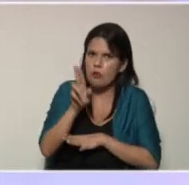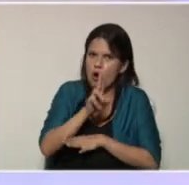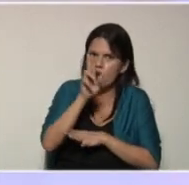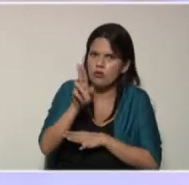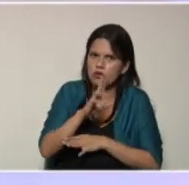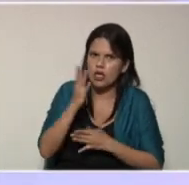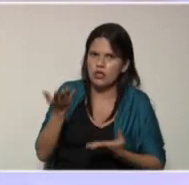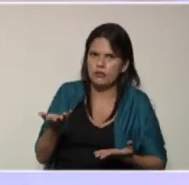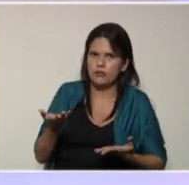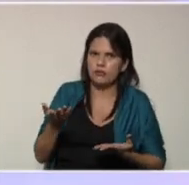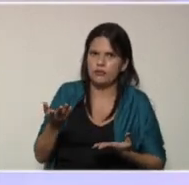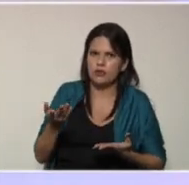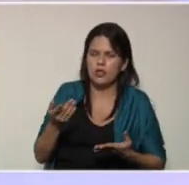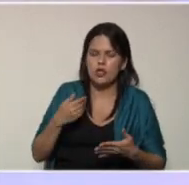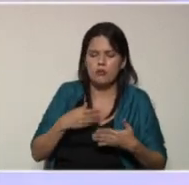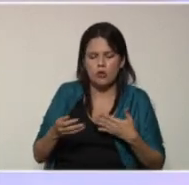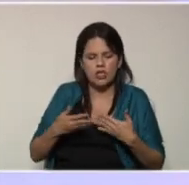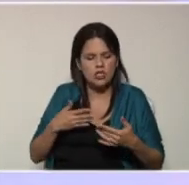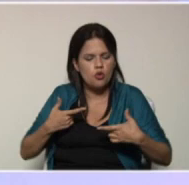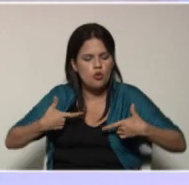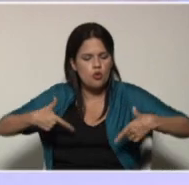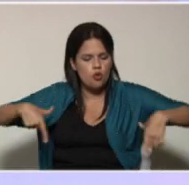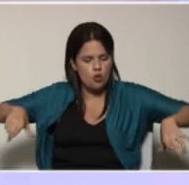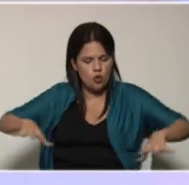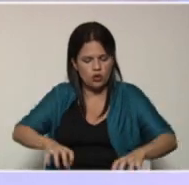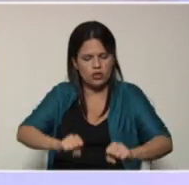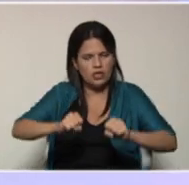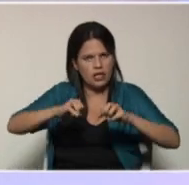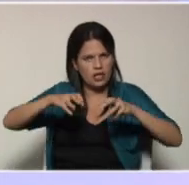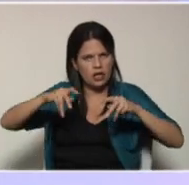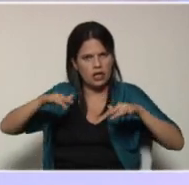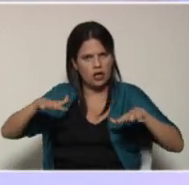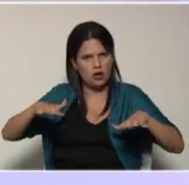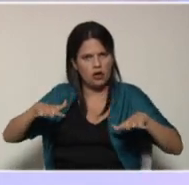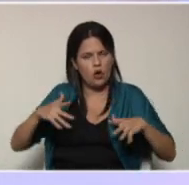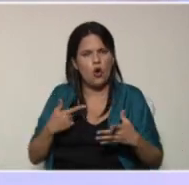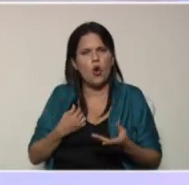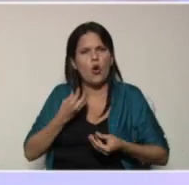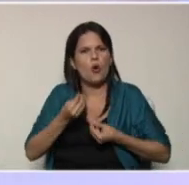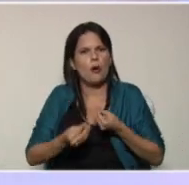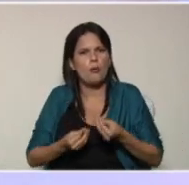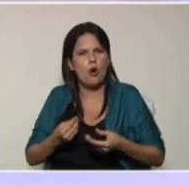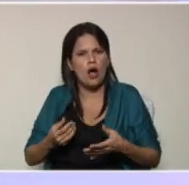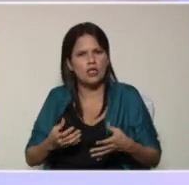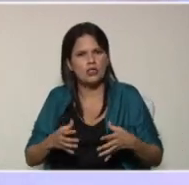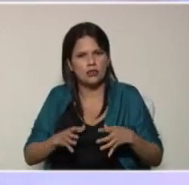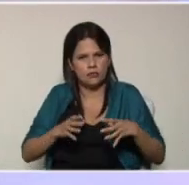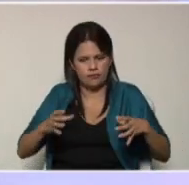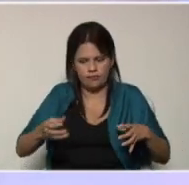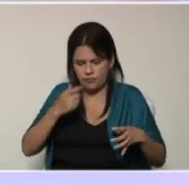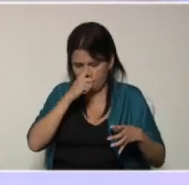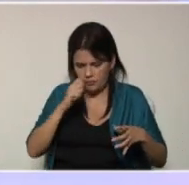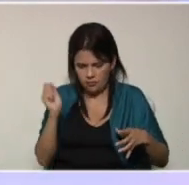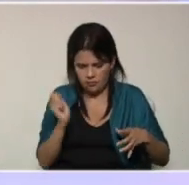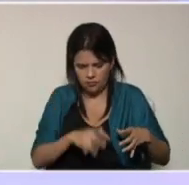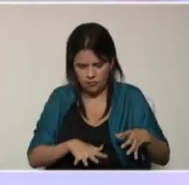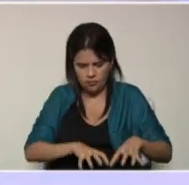algún espacio de un terreno o si vamos a realizar alguna compost en alguna maceta